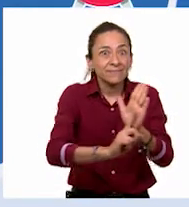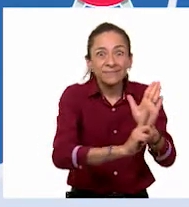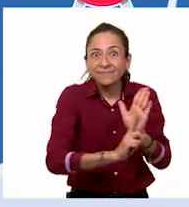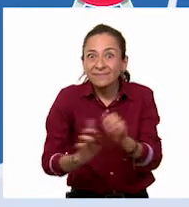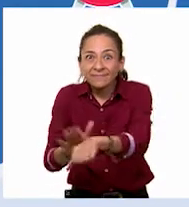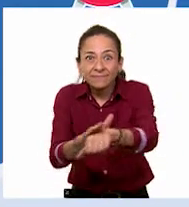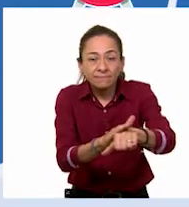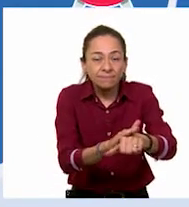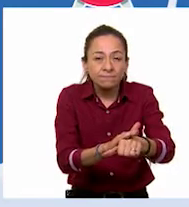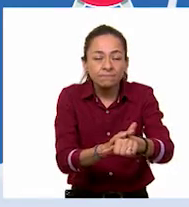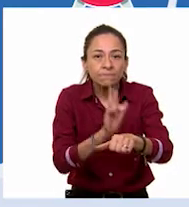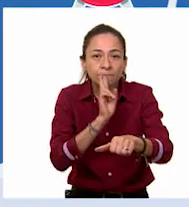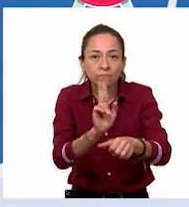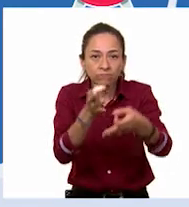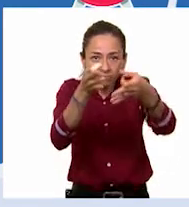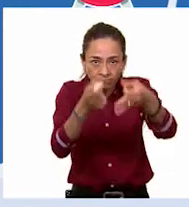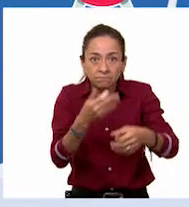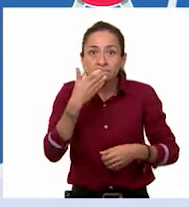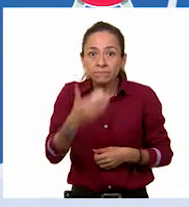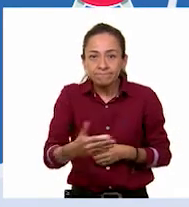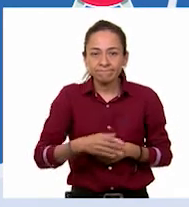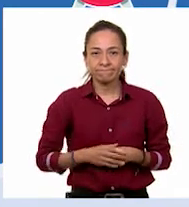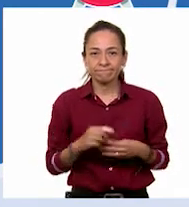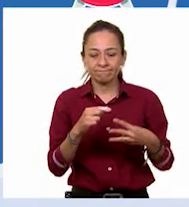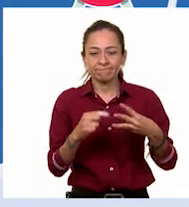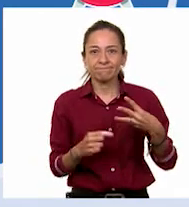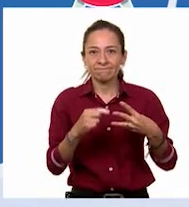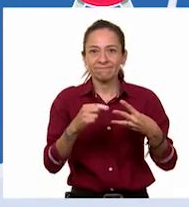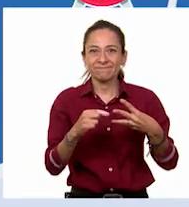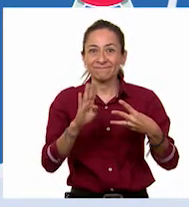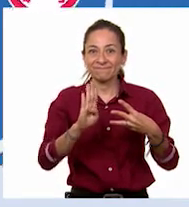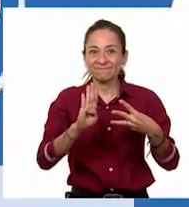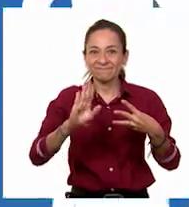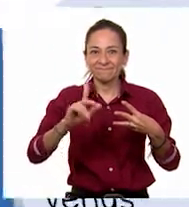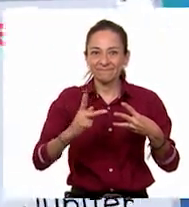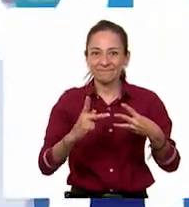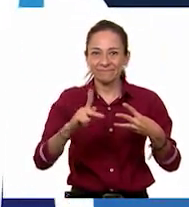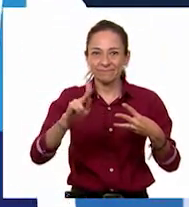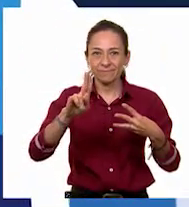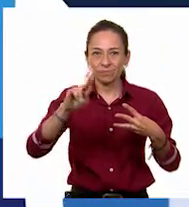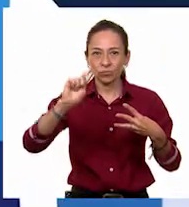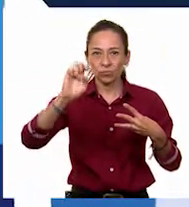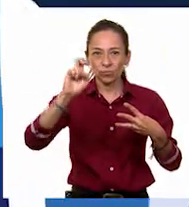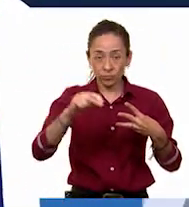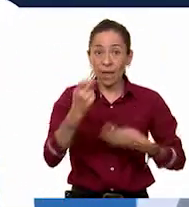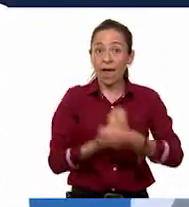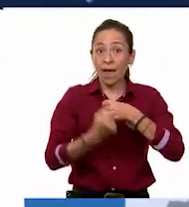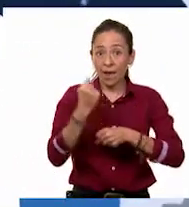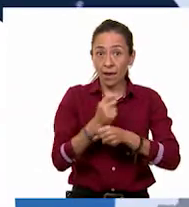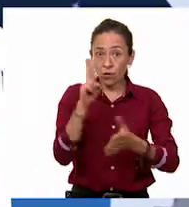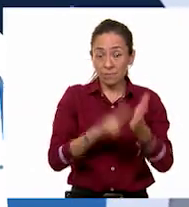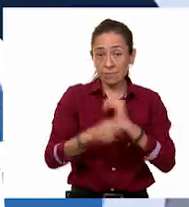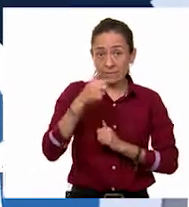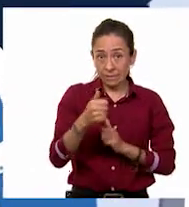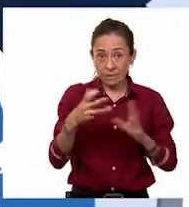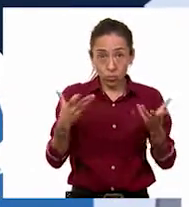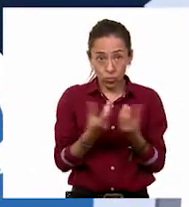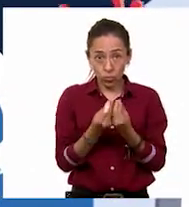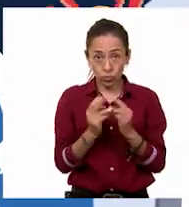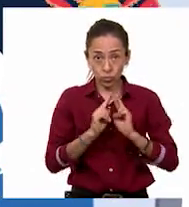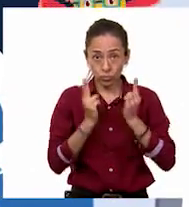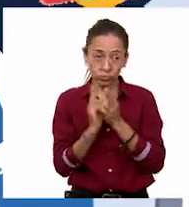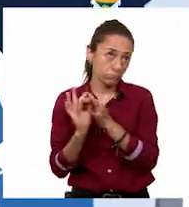La respuesta correcta es B. ¡Plutón! En 2006, la Unión Astronómica